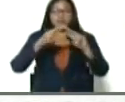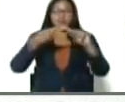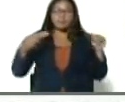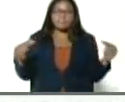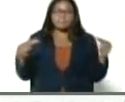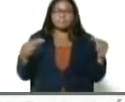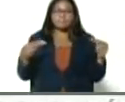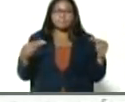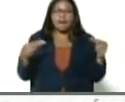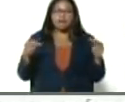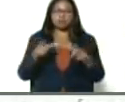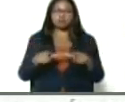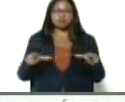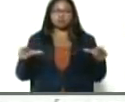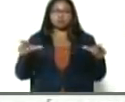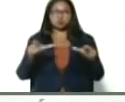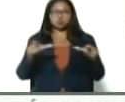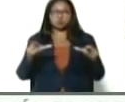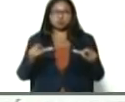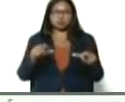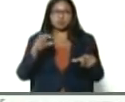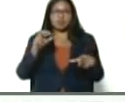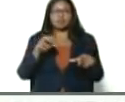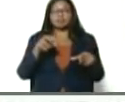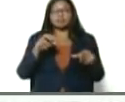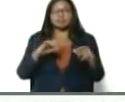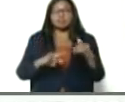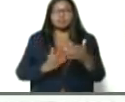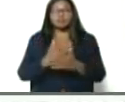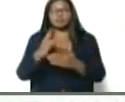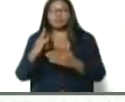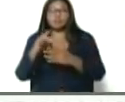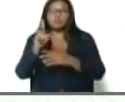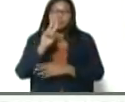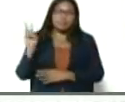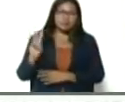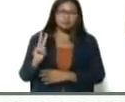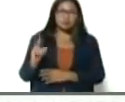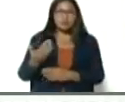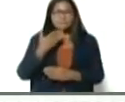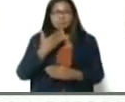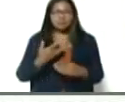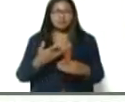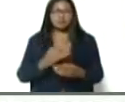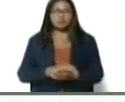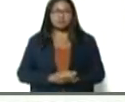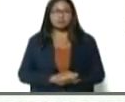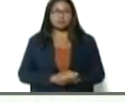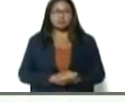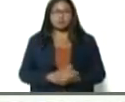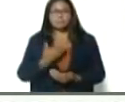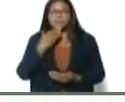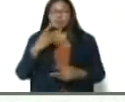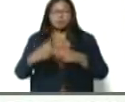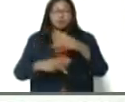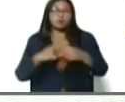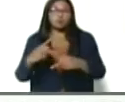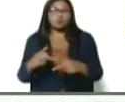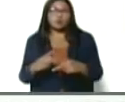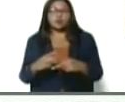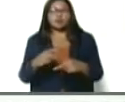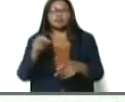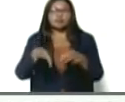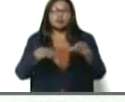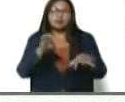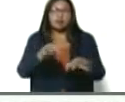cuadrantes rurales de paz del campo venezolano, tan pedidos por los productores del campo.